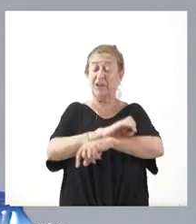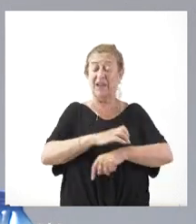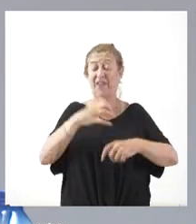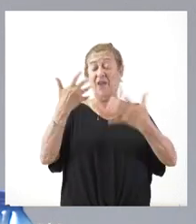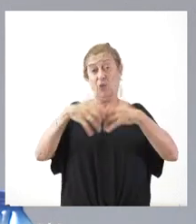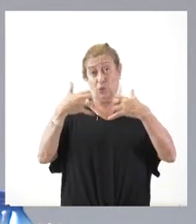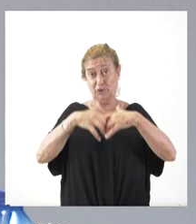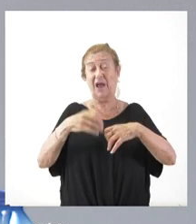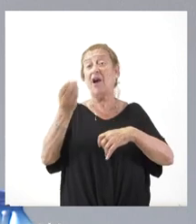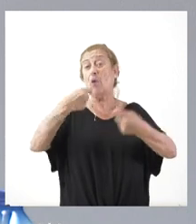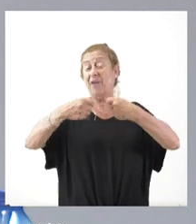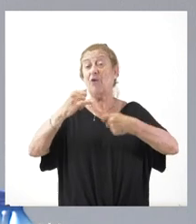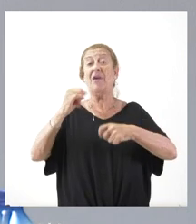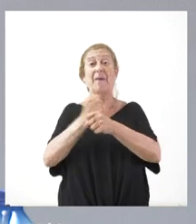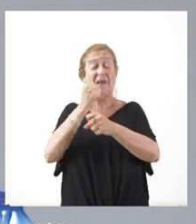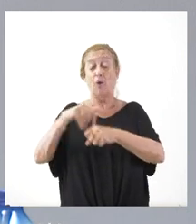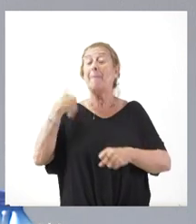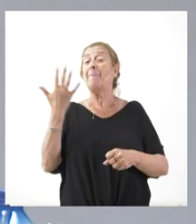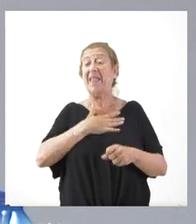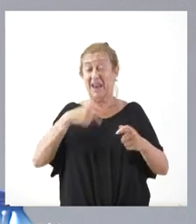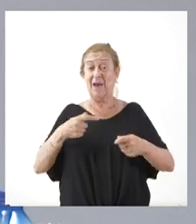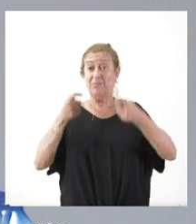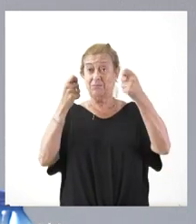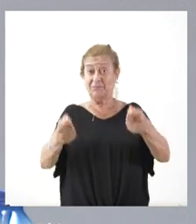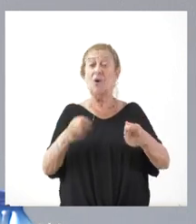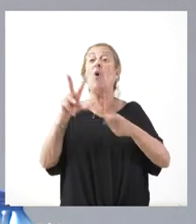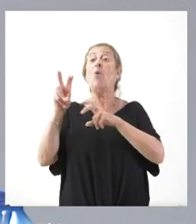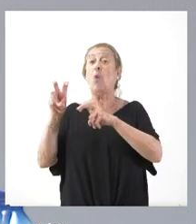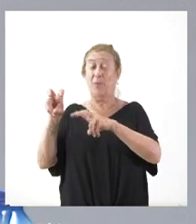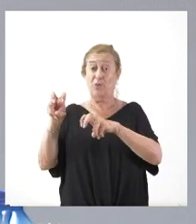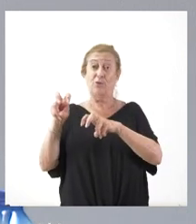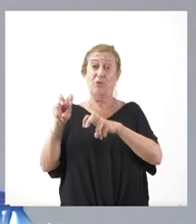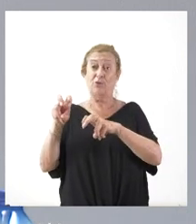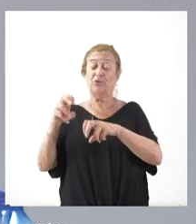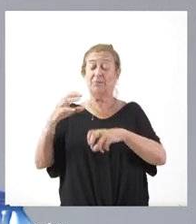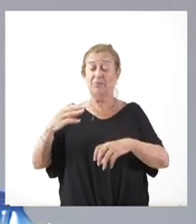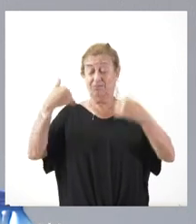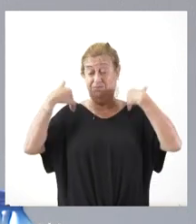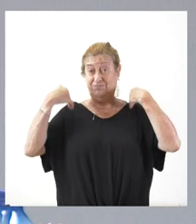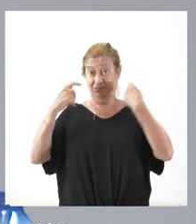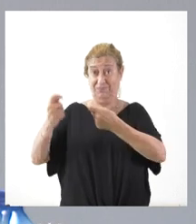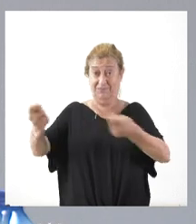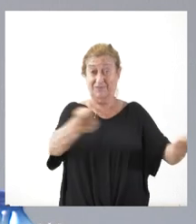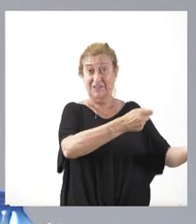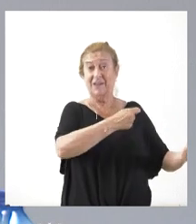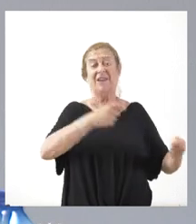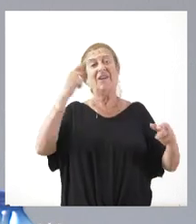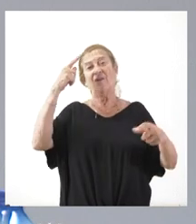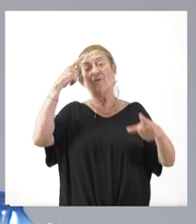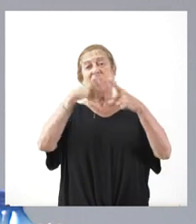Empleo. Mañana mismo, además, toma posesión gran parte de sus nuevos cargos, en concreto la nueva